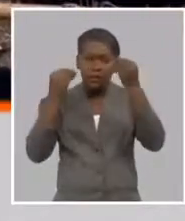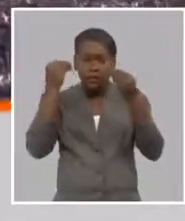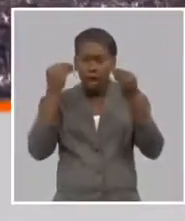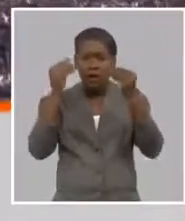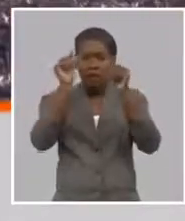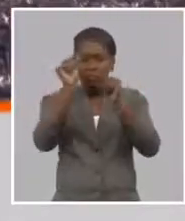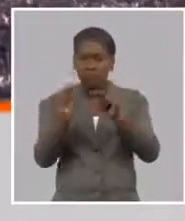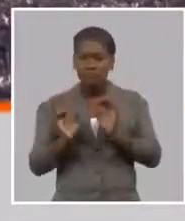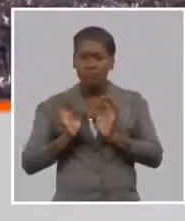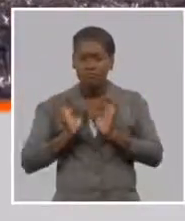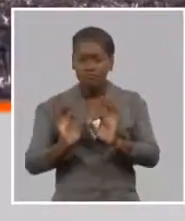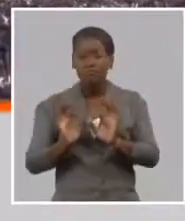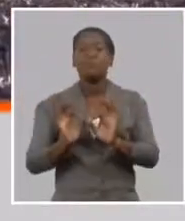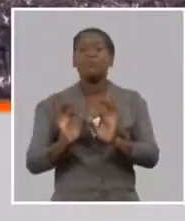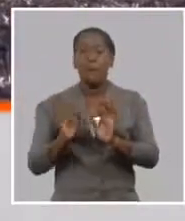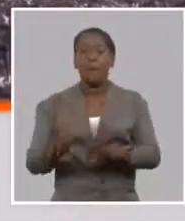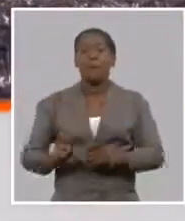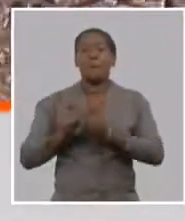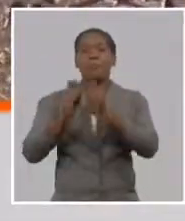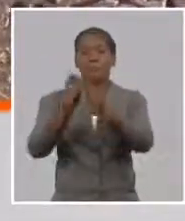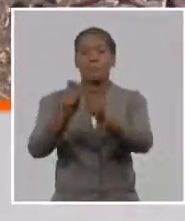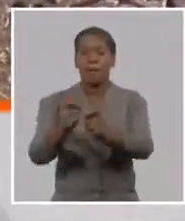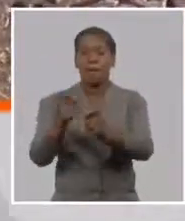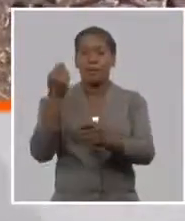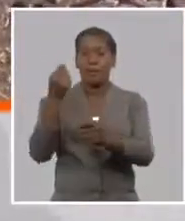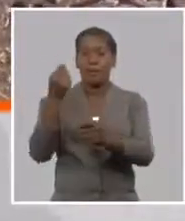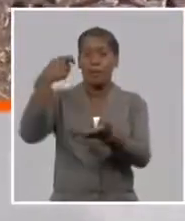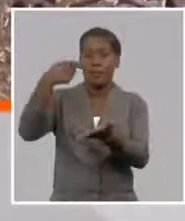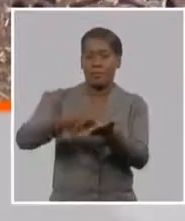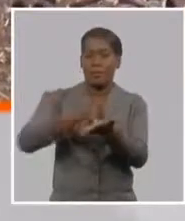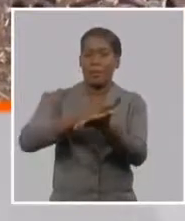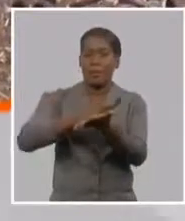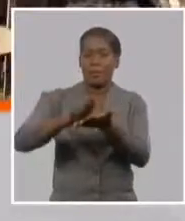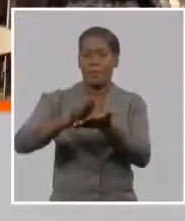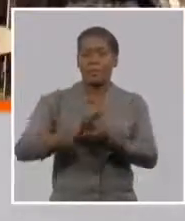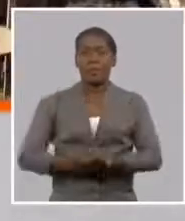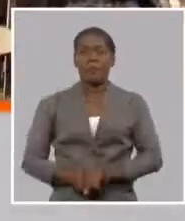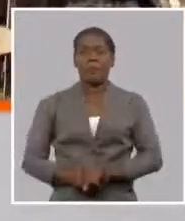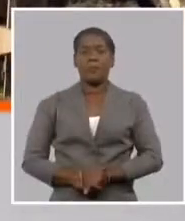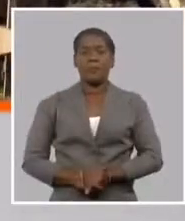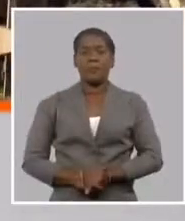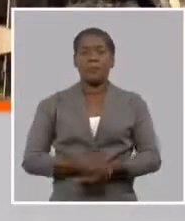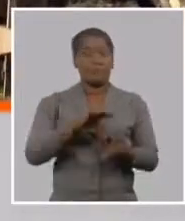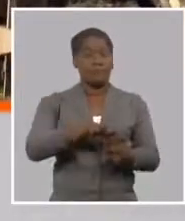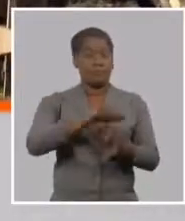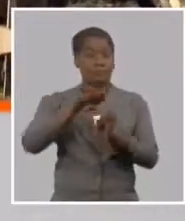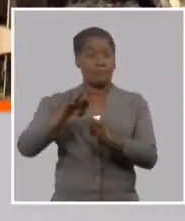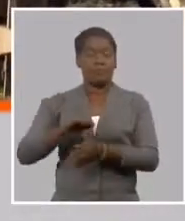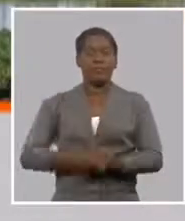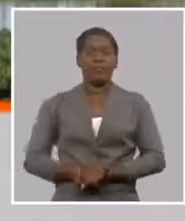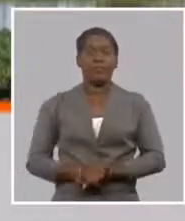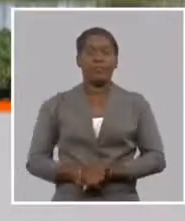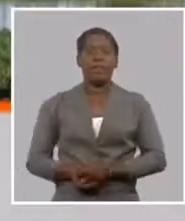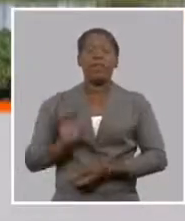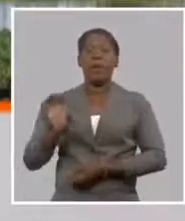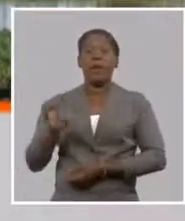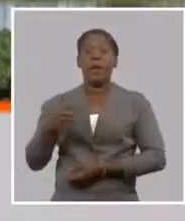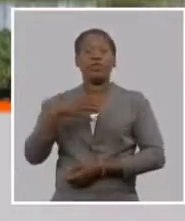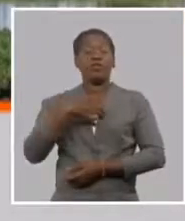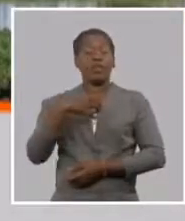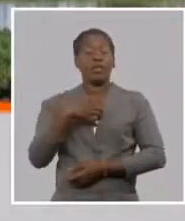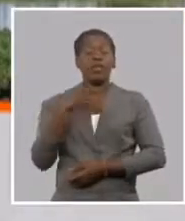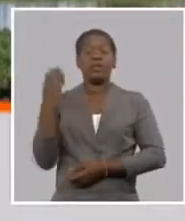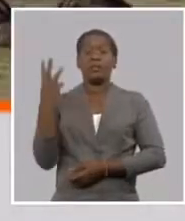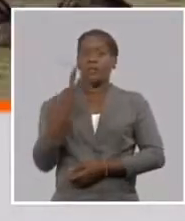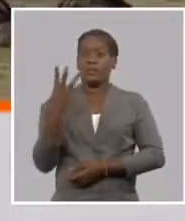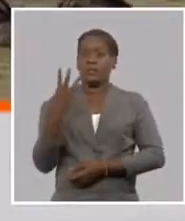regula por la vía de una facultad que nosotros la aprobamos a los comités de crédito hay tres instancias facultad a nivel de sucursal